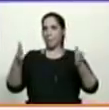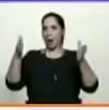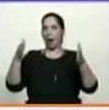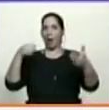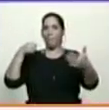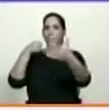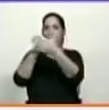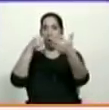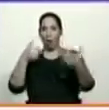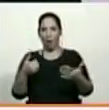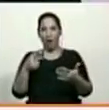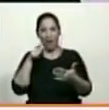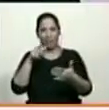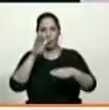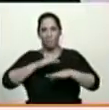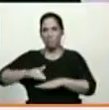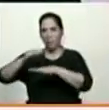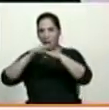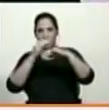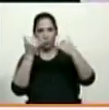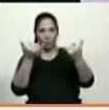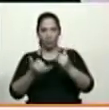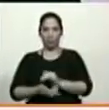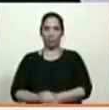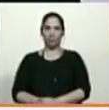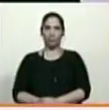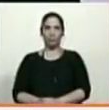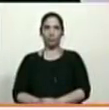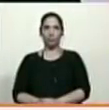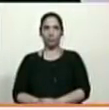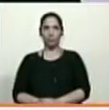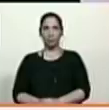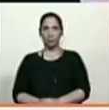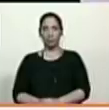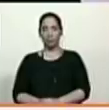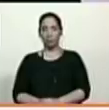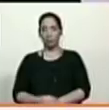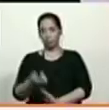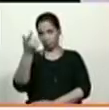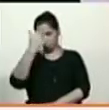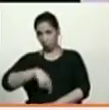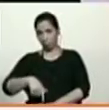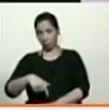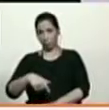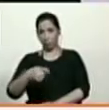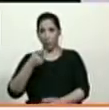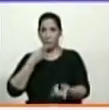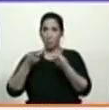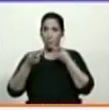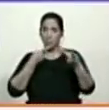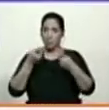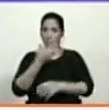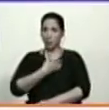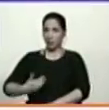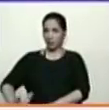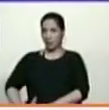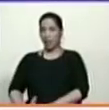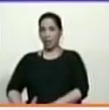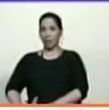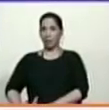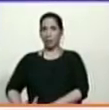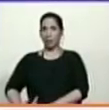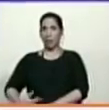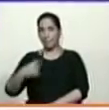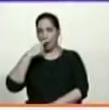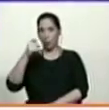y eso es lo que está pasando actualmente y la posición del gobierno del presidente Nicolás Maduro que es el gobierno legítimo y